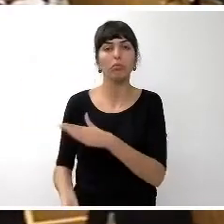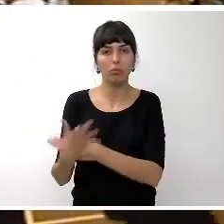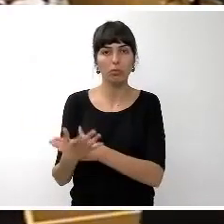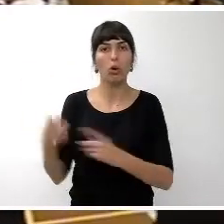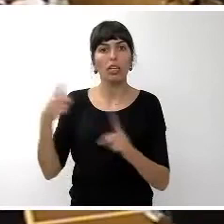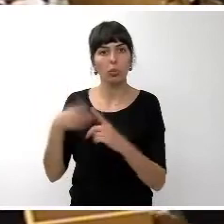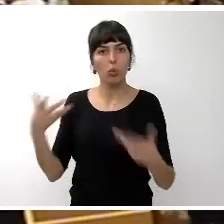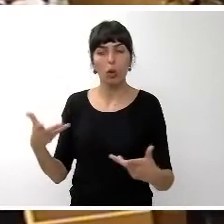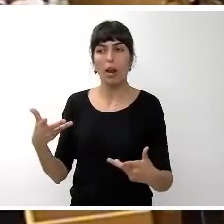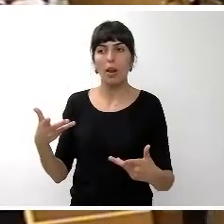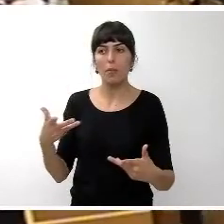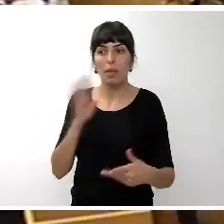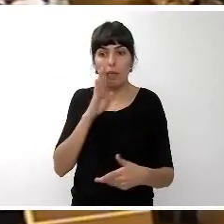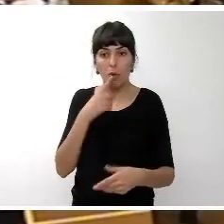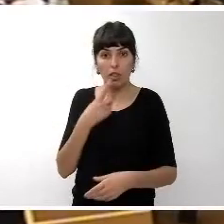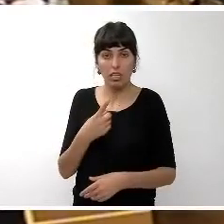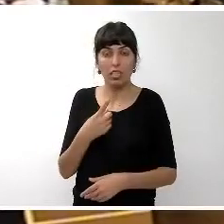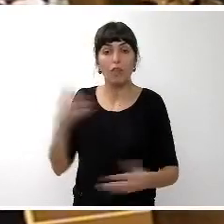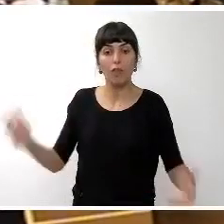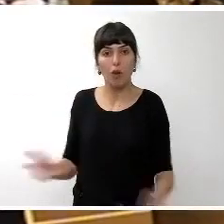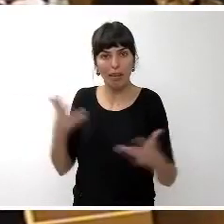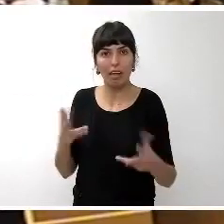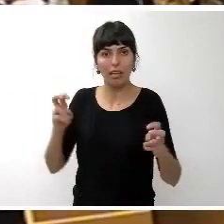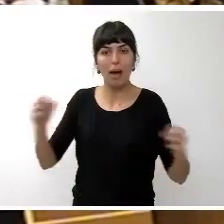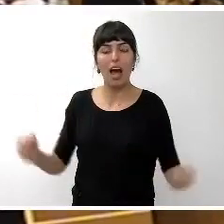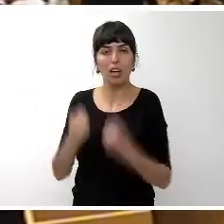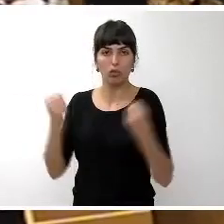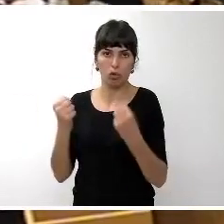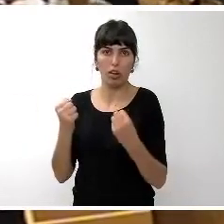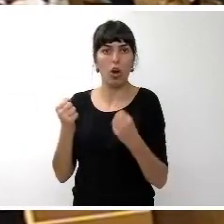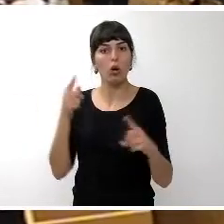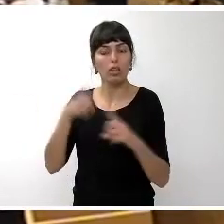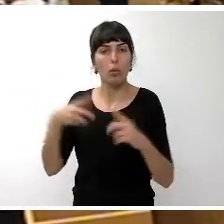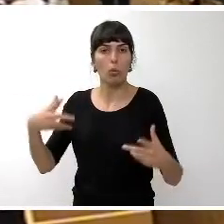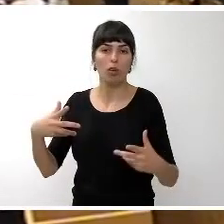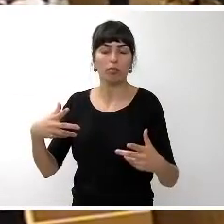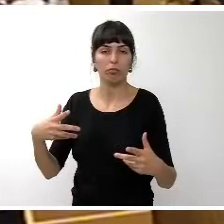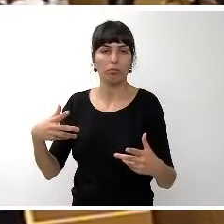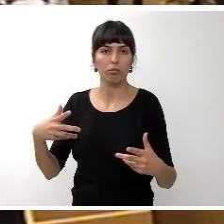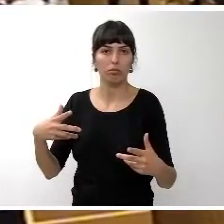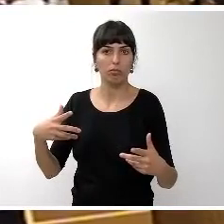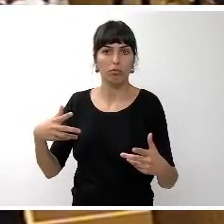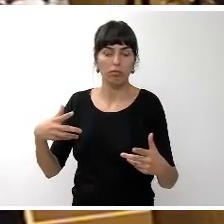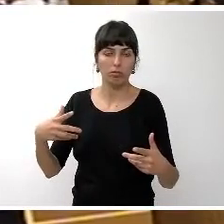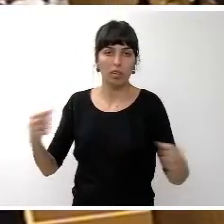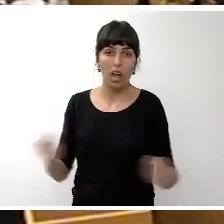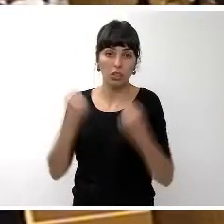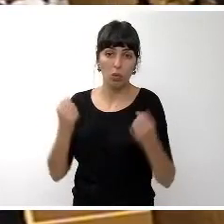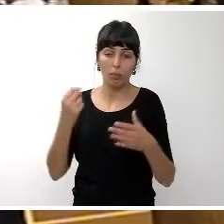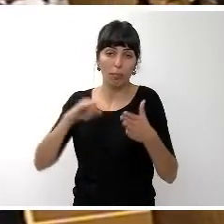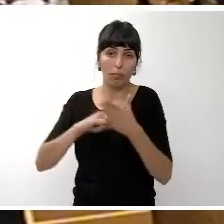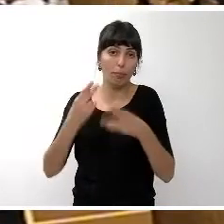lo que dice su propio nombre fomentar un conjunto de acciones que vayan en la mejora de nuestra acción política